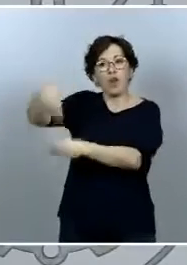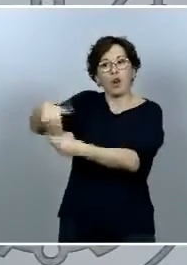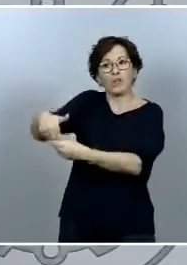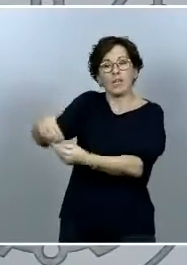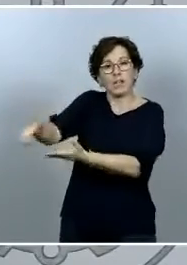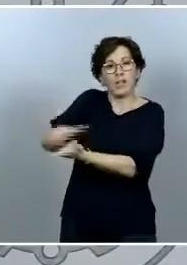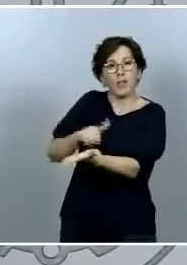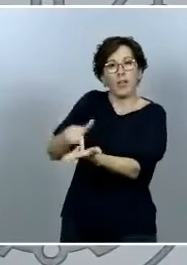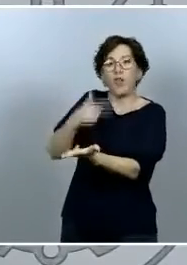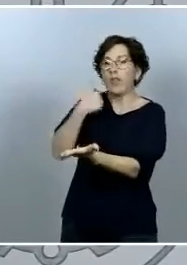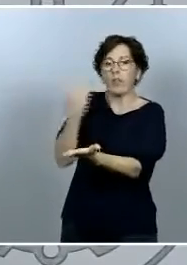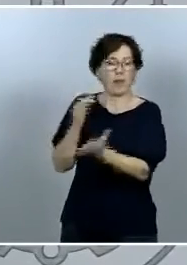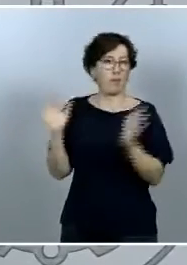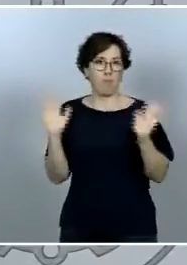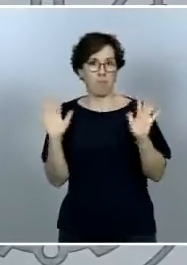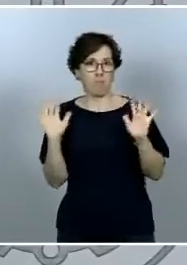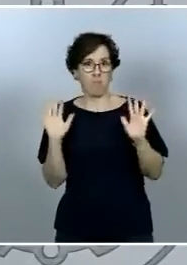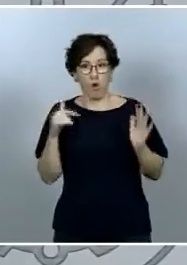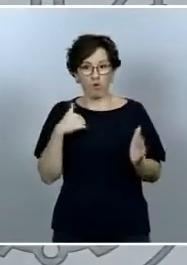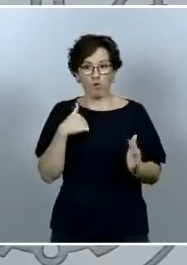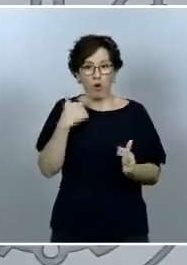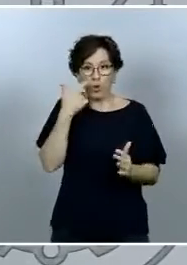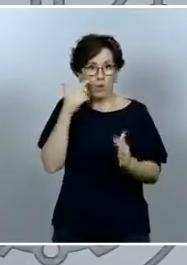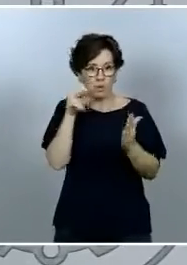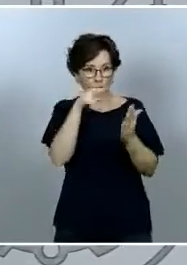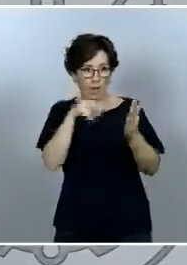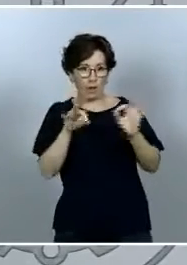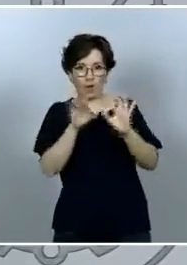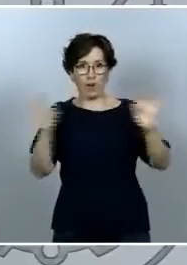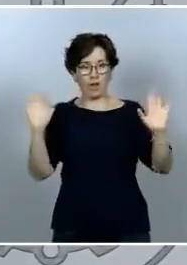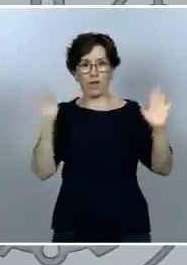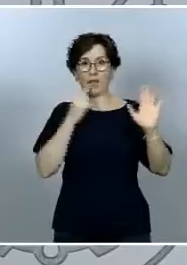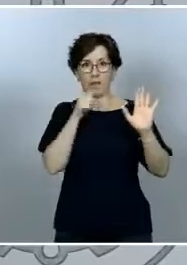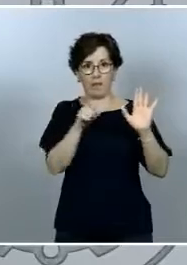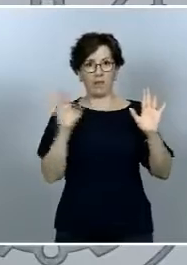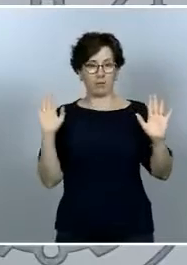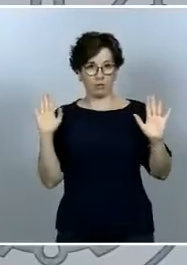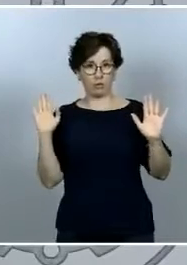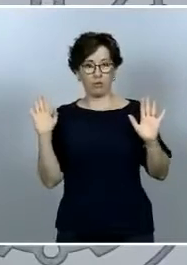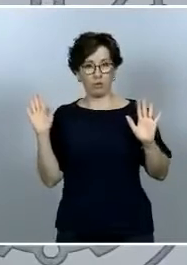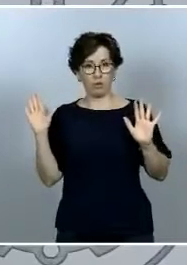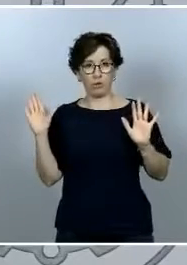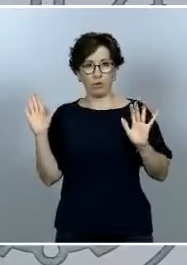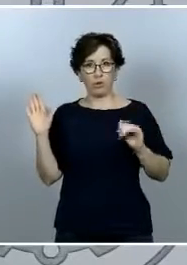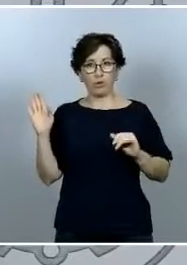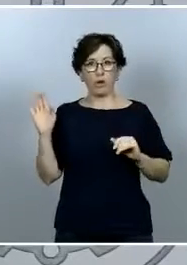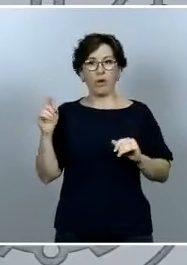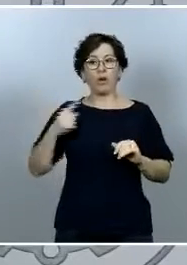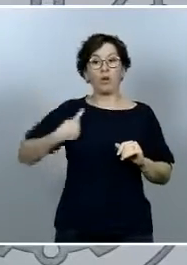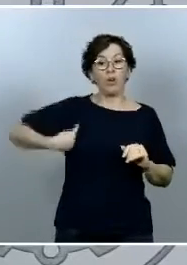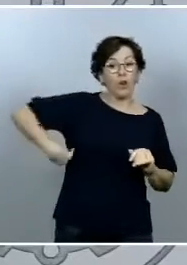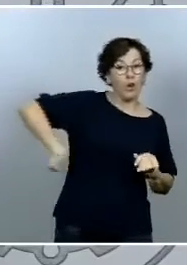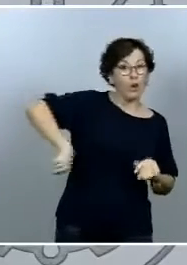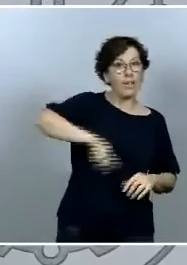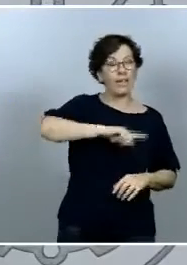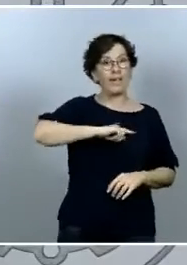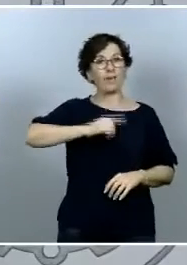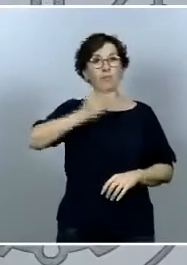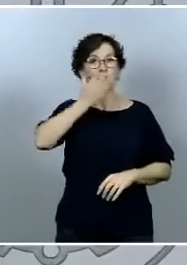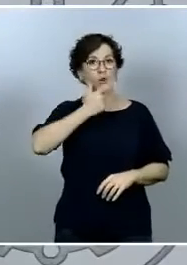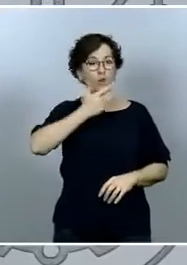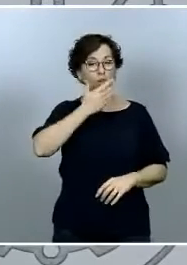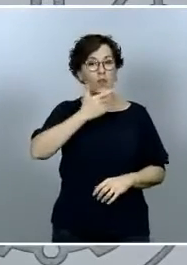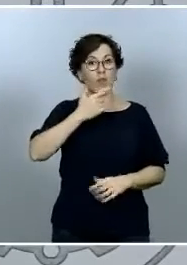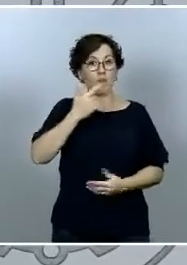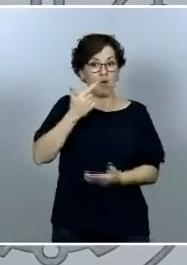ninguna cuestión que así lo ponga lo ponga de manifiesto de hecho lo que sí hemos conocido y lo que los hechos demuestran es que